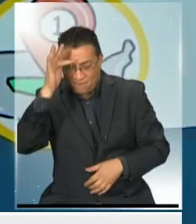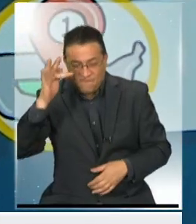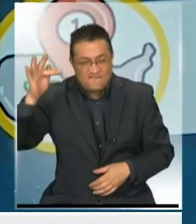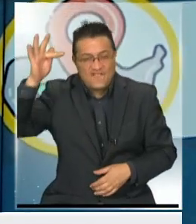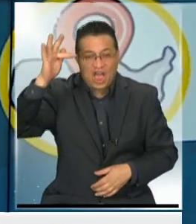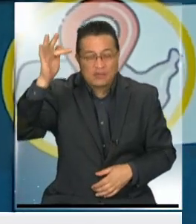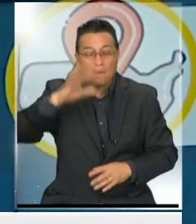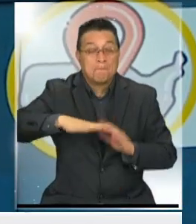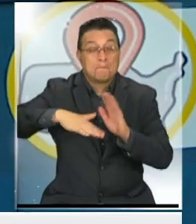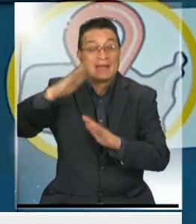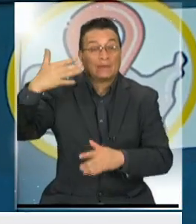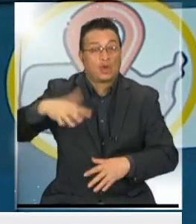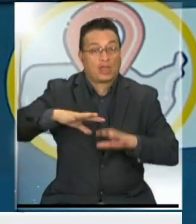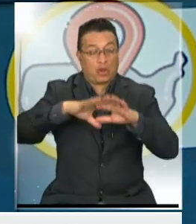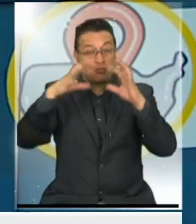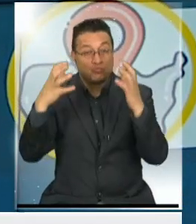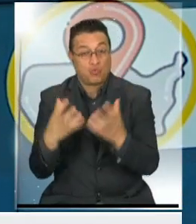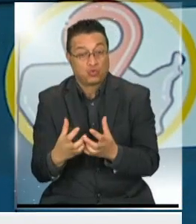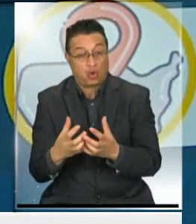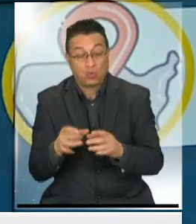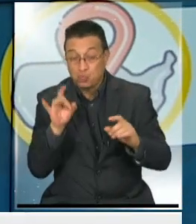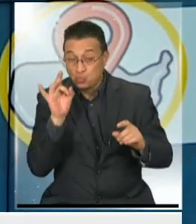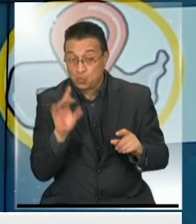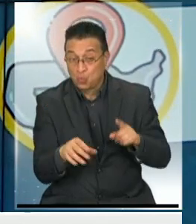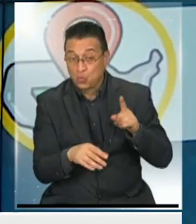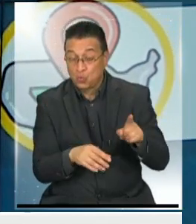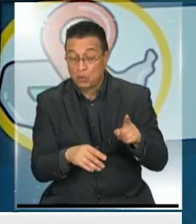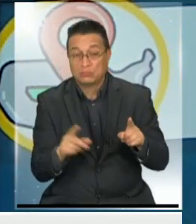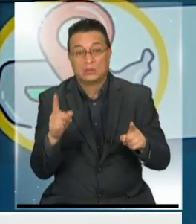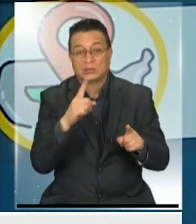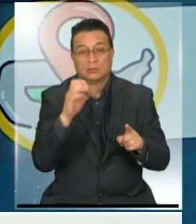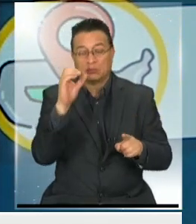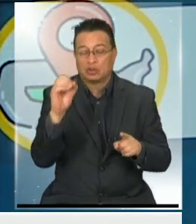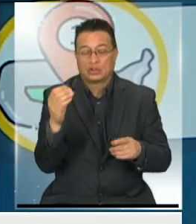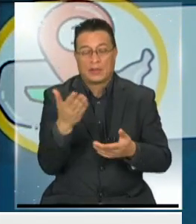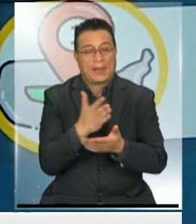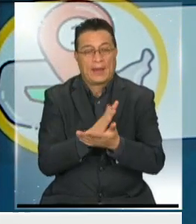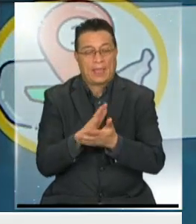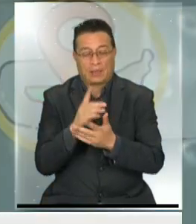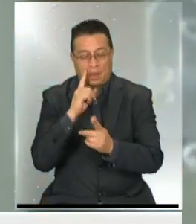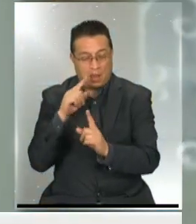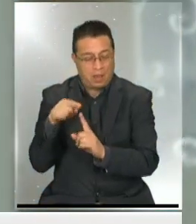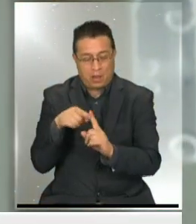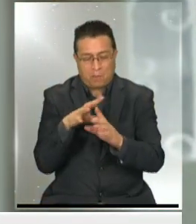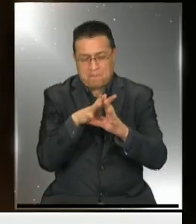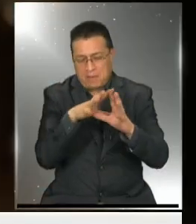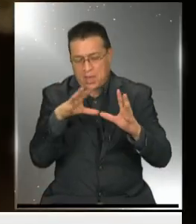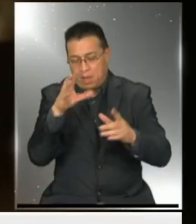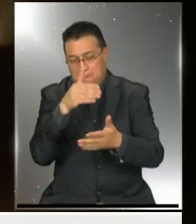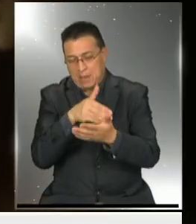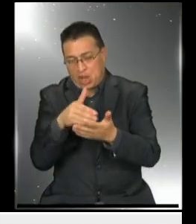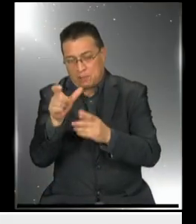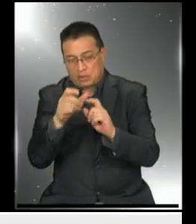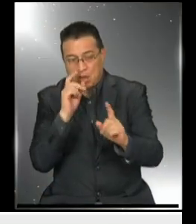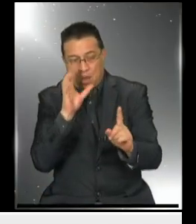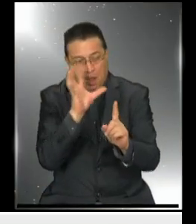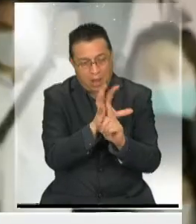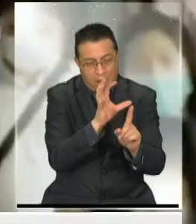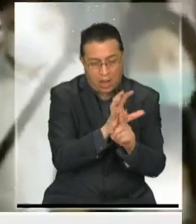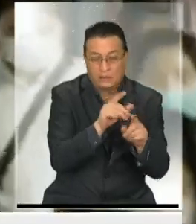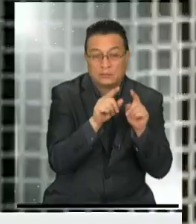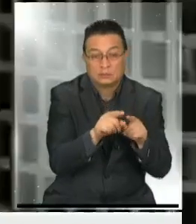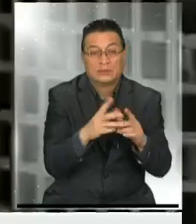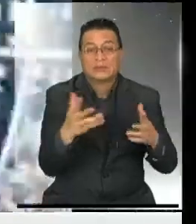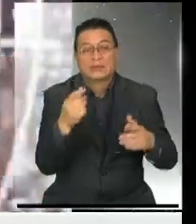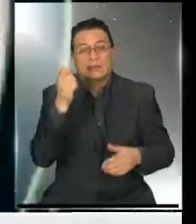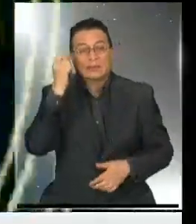importante del mundo. Y ojo, el único, completamente gratuito, que ha sido seguido por millones de personas. ¿Qué cosas podemos saber?